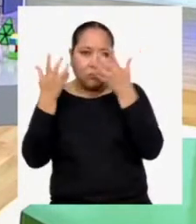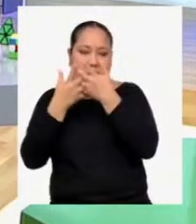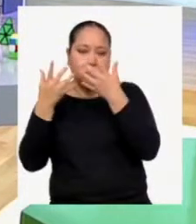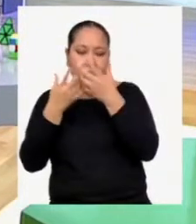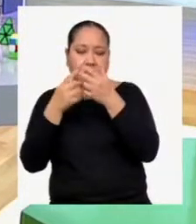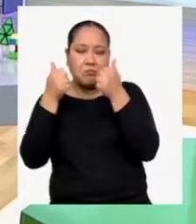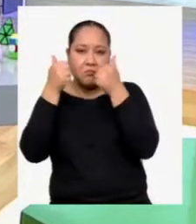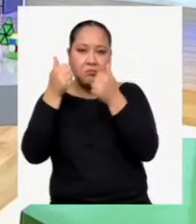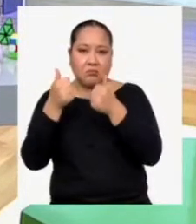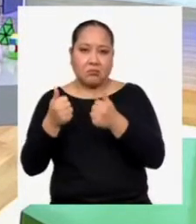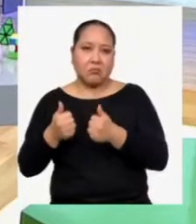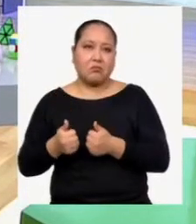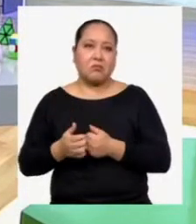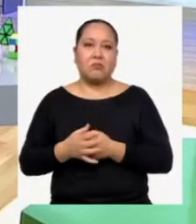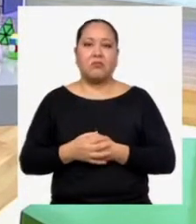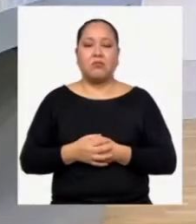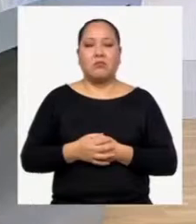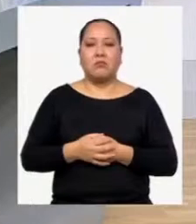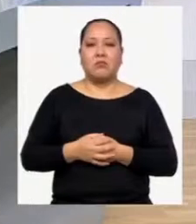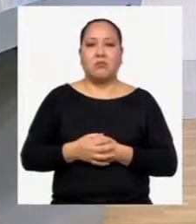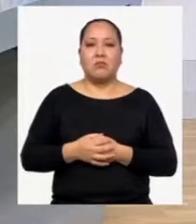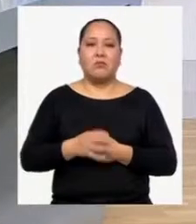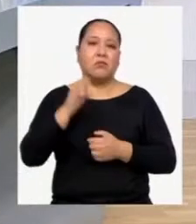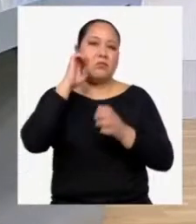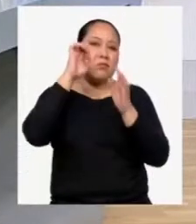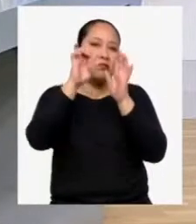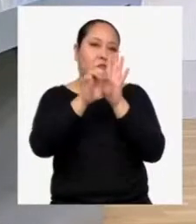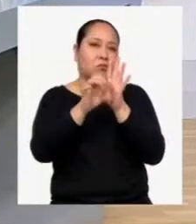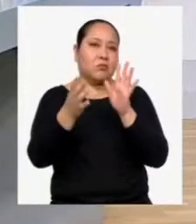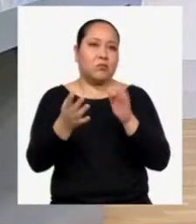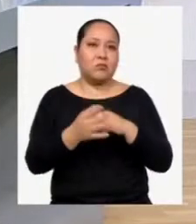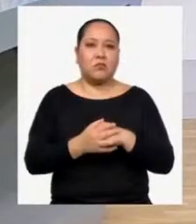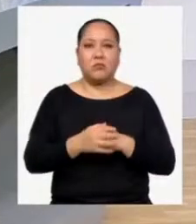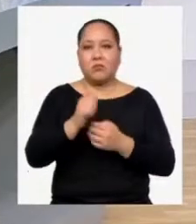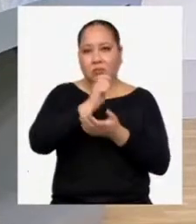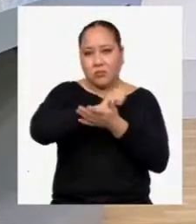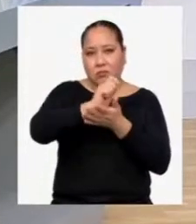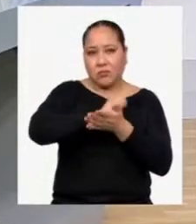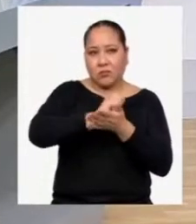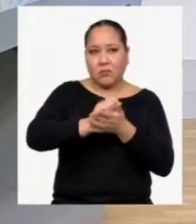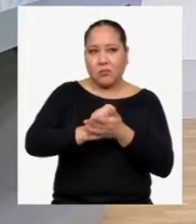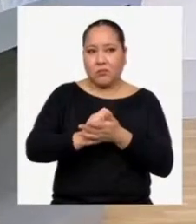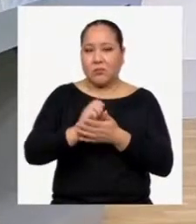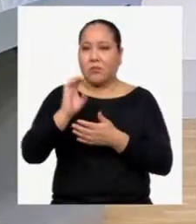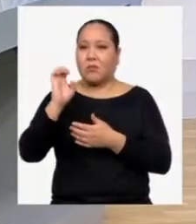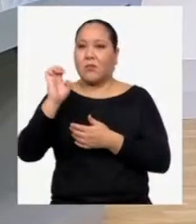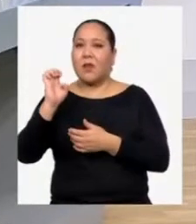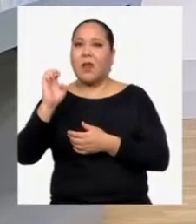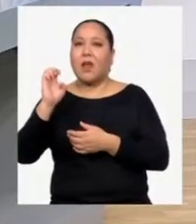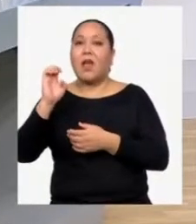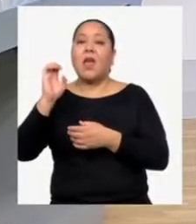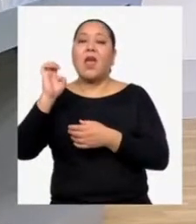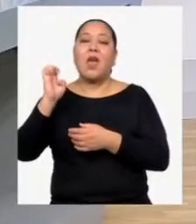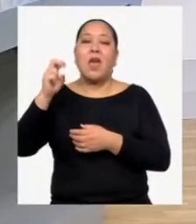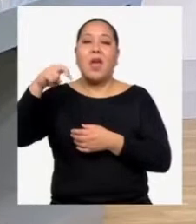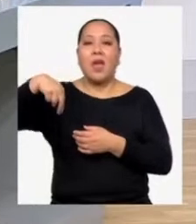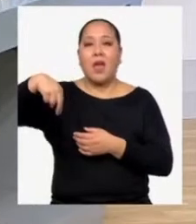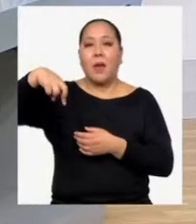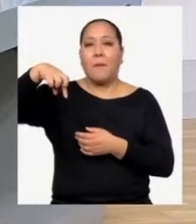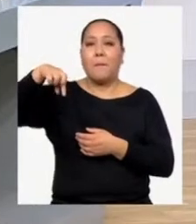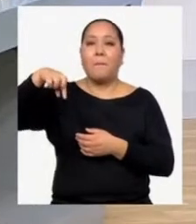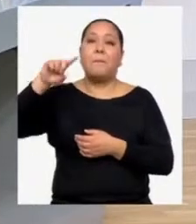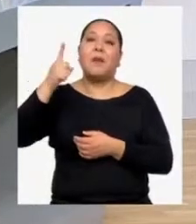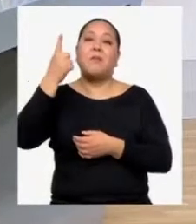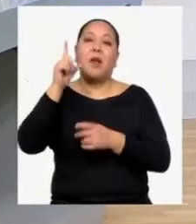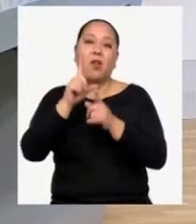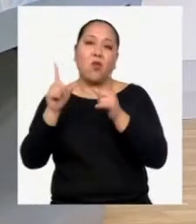pertinente mediante estos Por ejemplo Se escribe en primer lugar Y luego en segundo